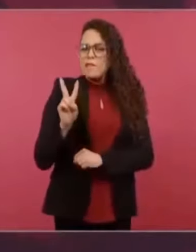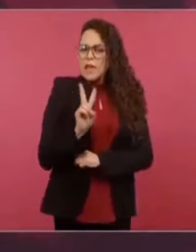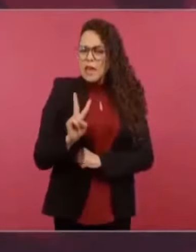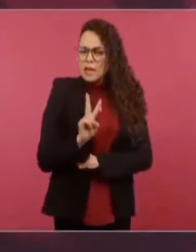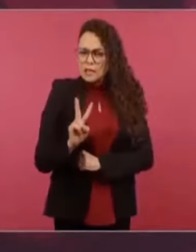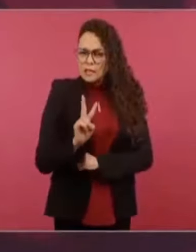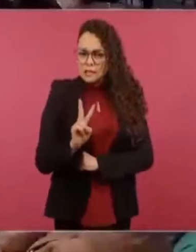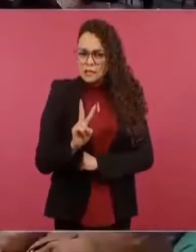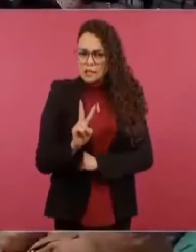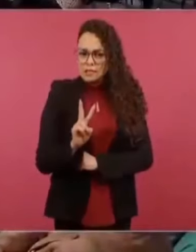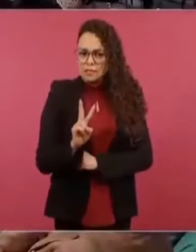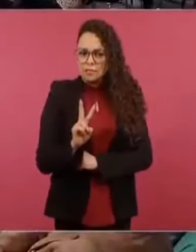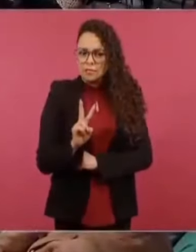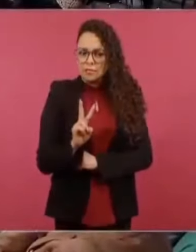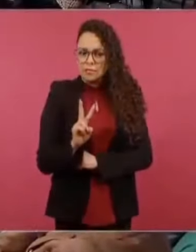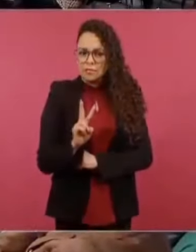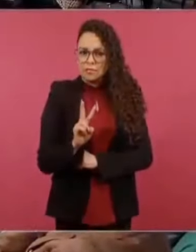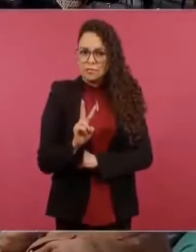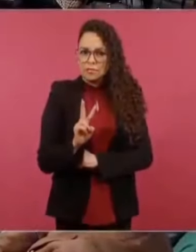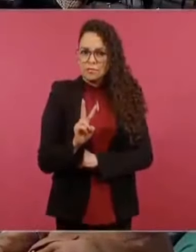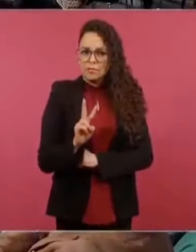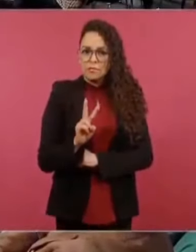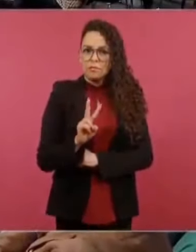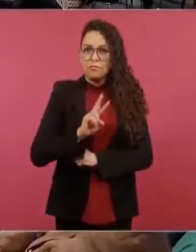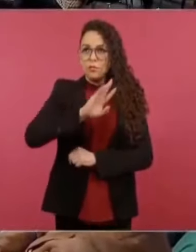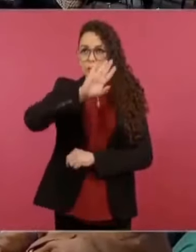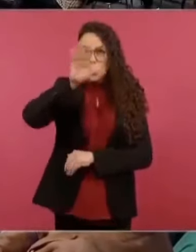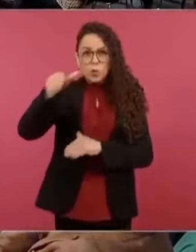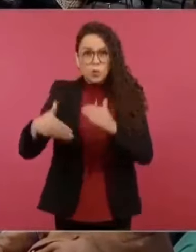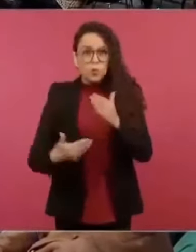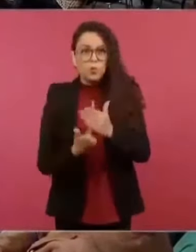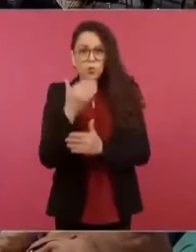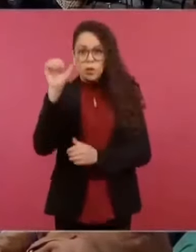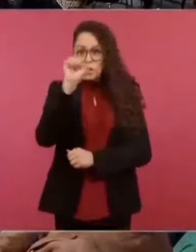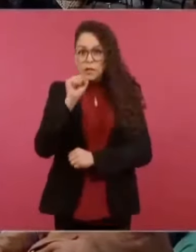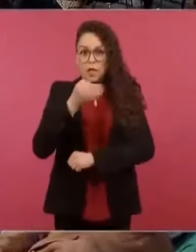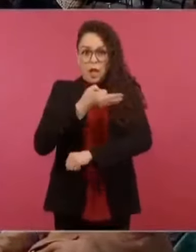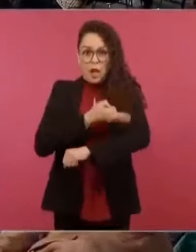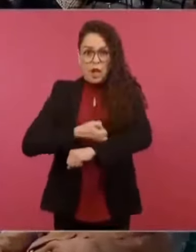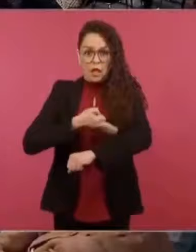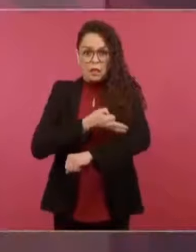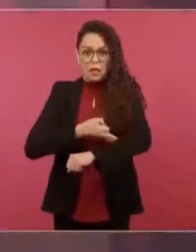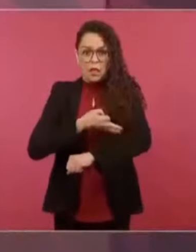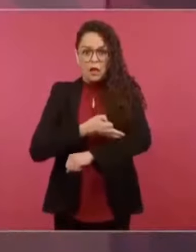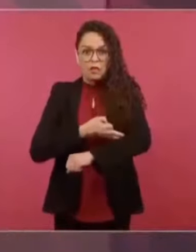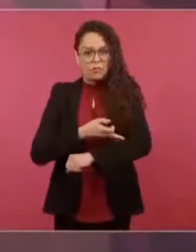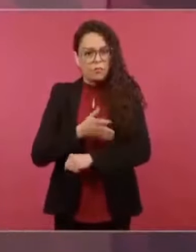sábado por la tarde aparece un comunicado